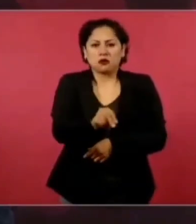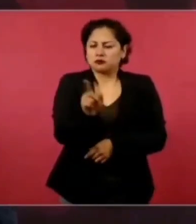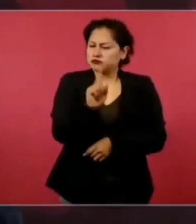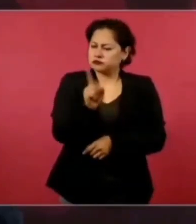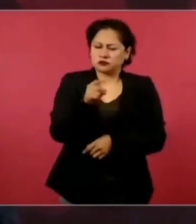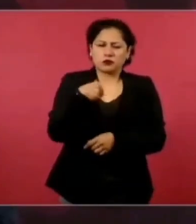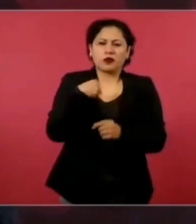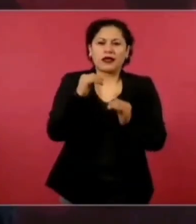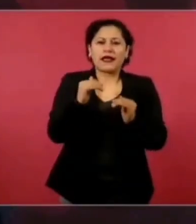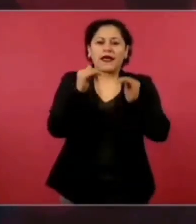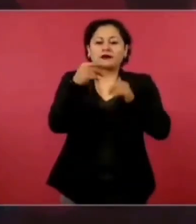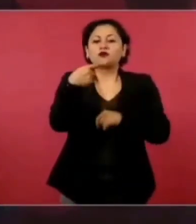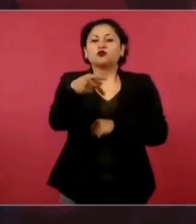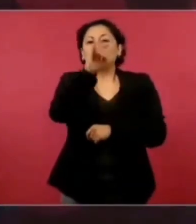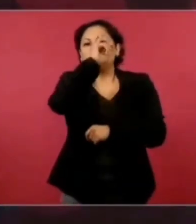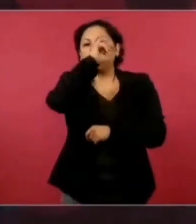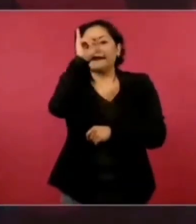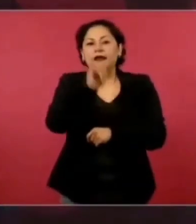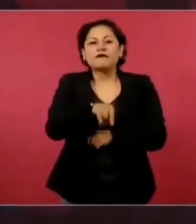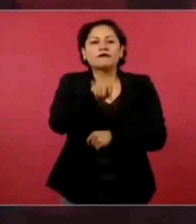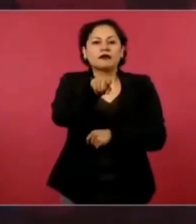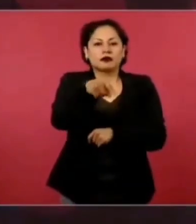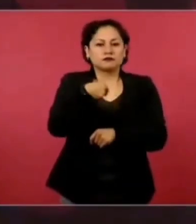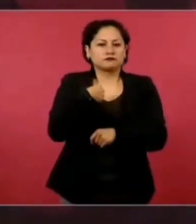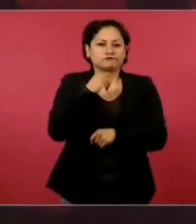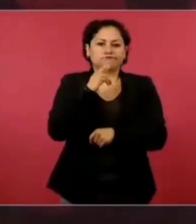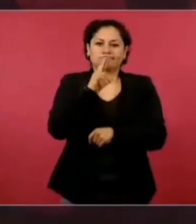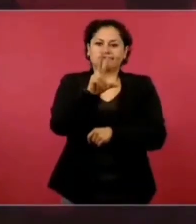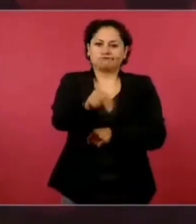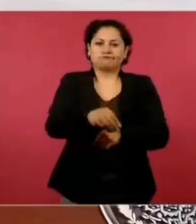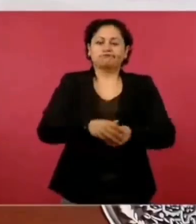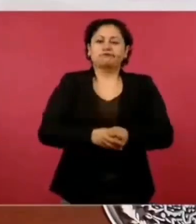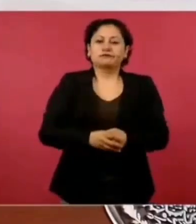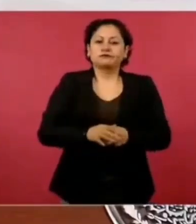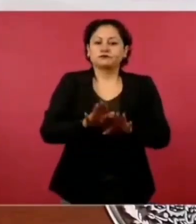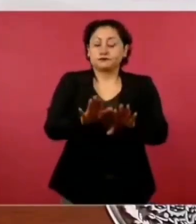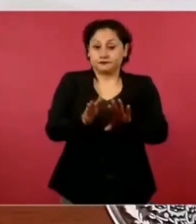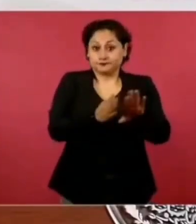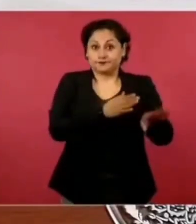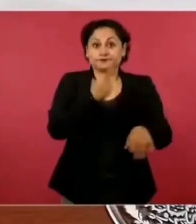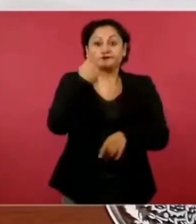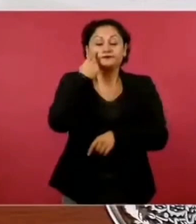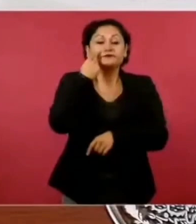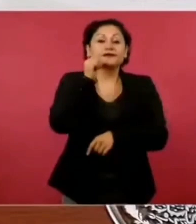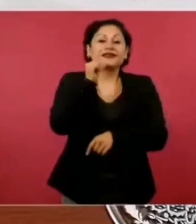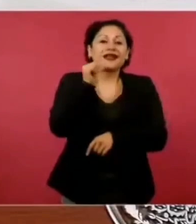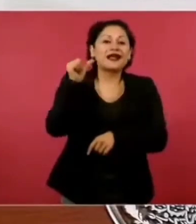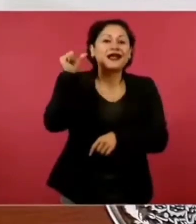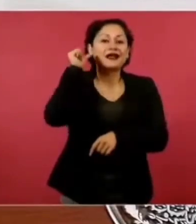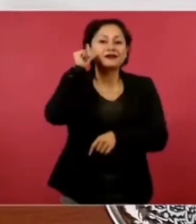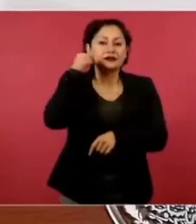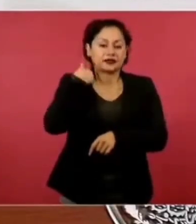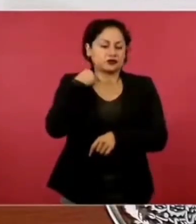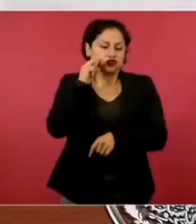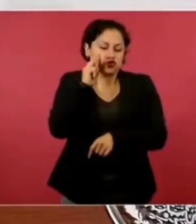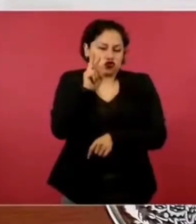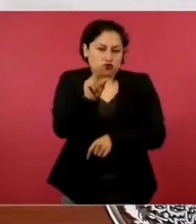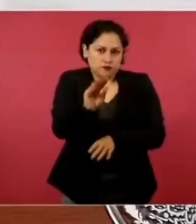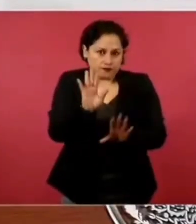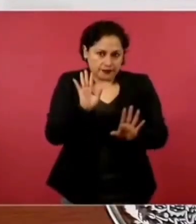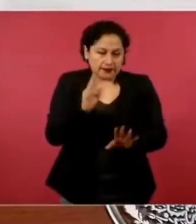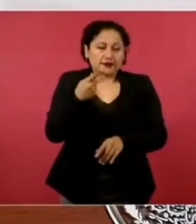Ayer, yo ni lo vi, pero escuché que Claudia, la presidenta,